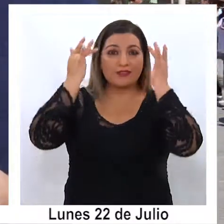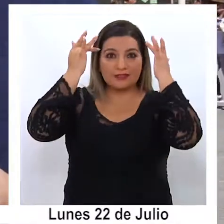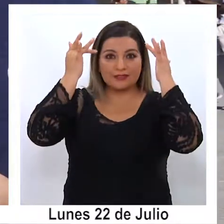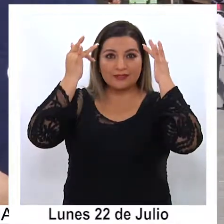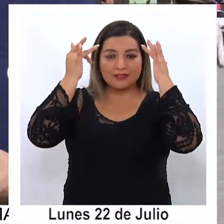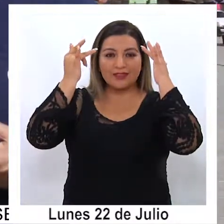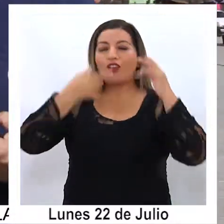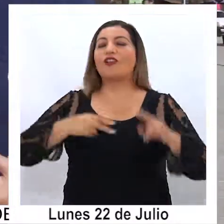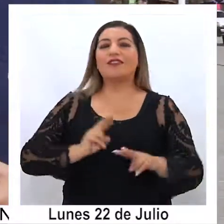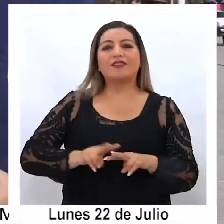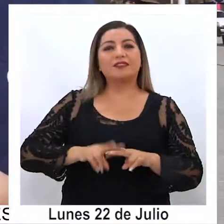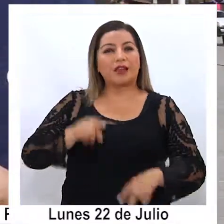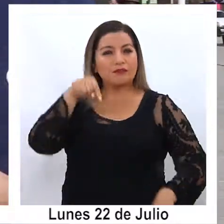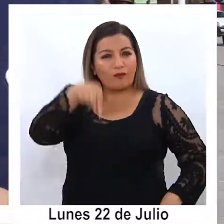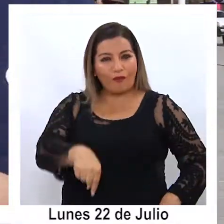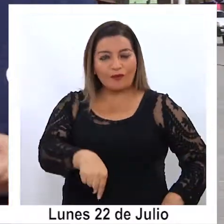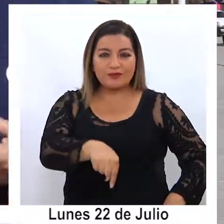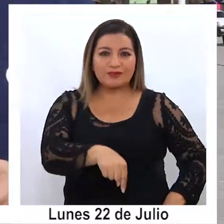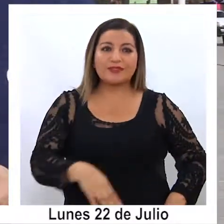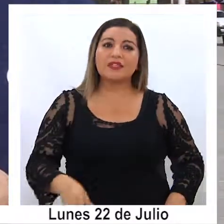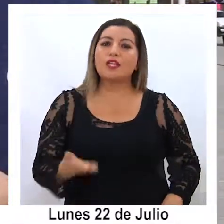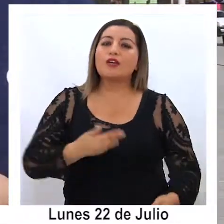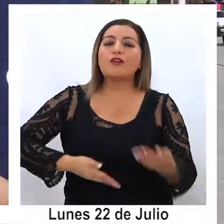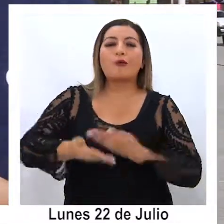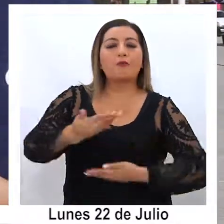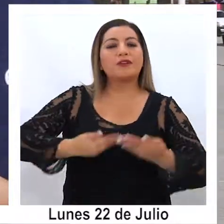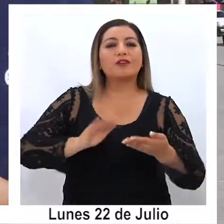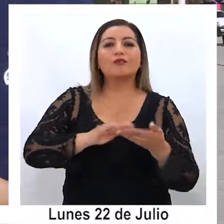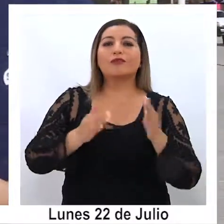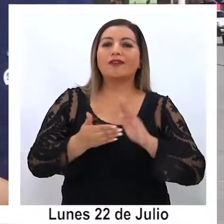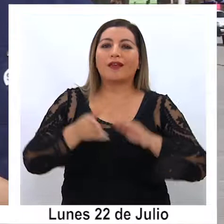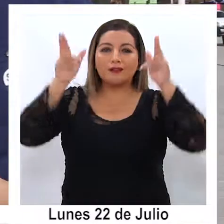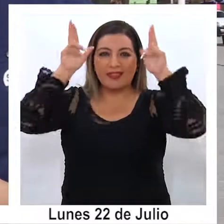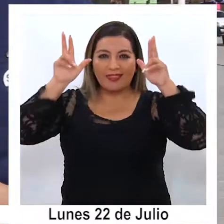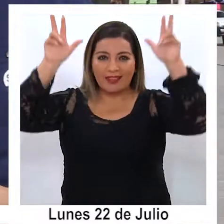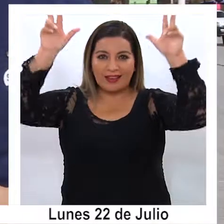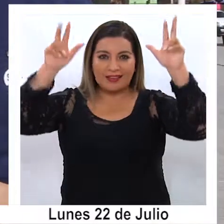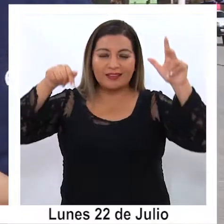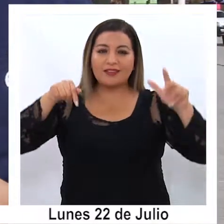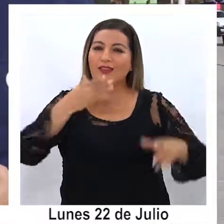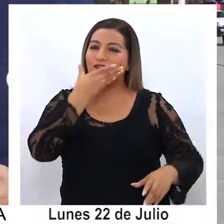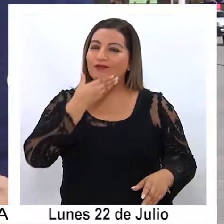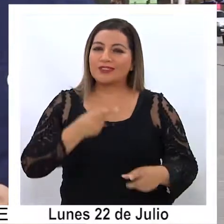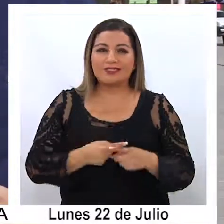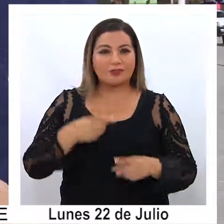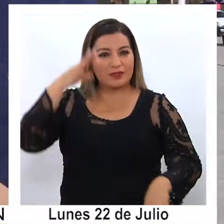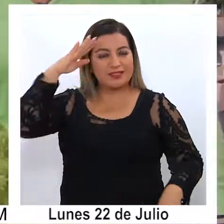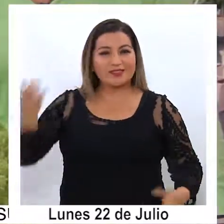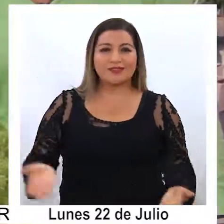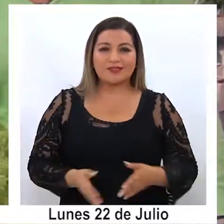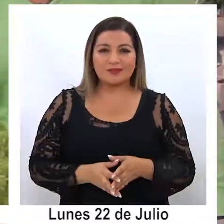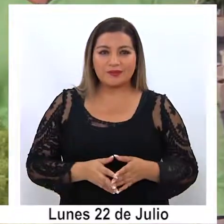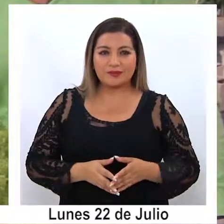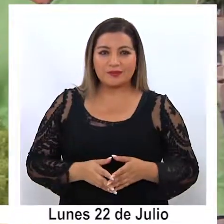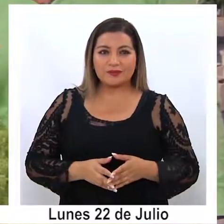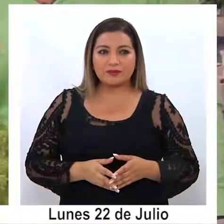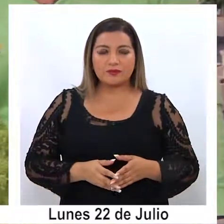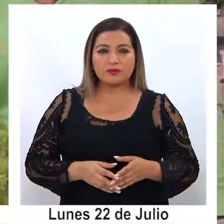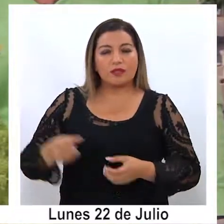lo que se realizó el día de hoy y haber compartido con la comunidad de La Tirana esta bonita experiencia. Hemos